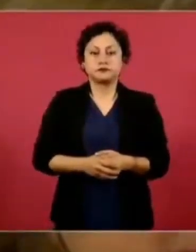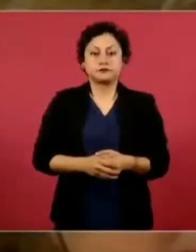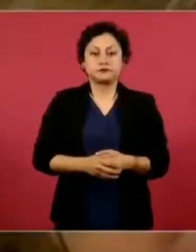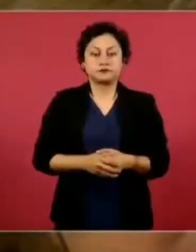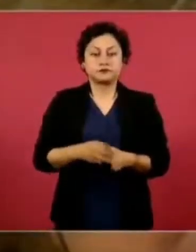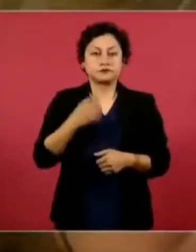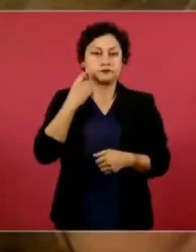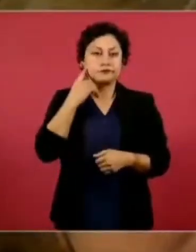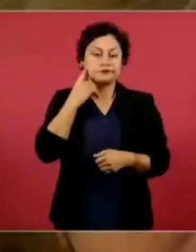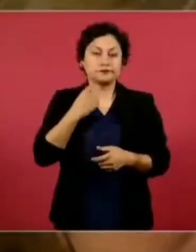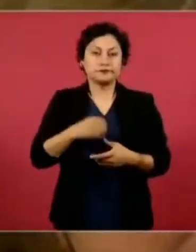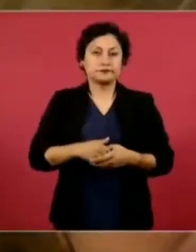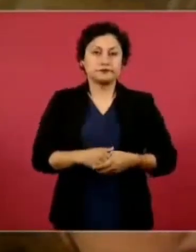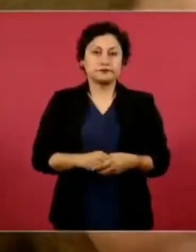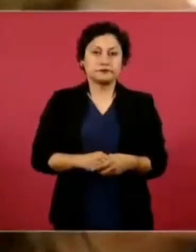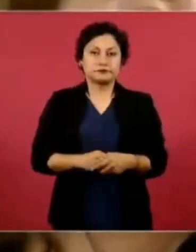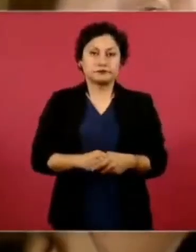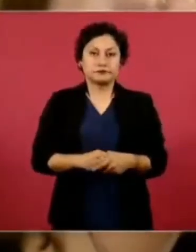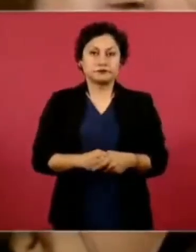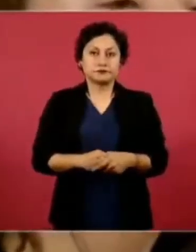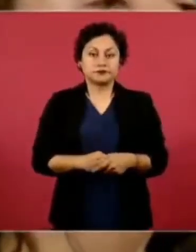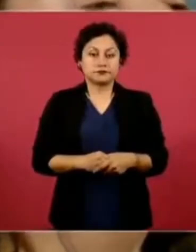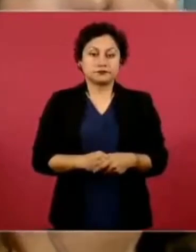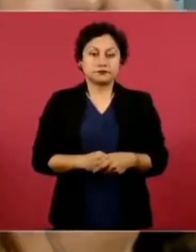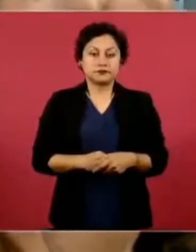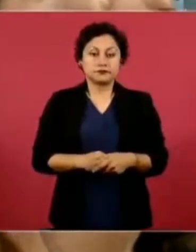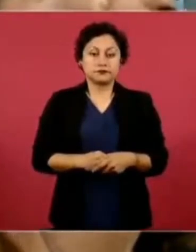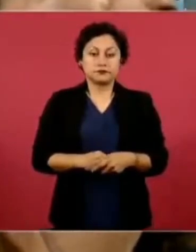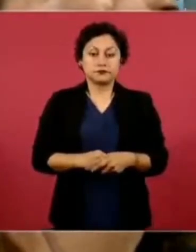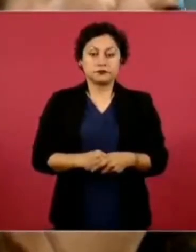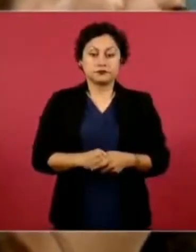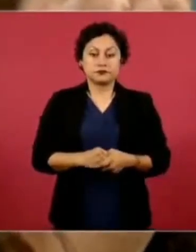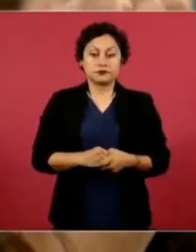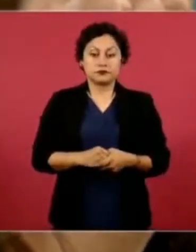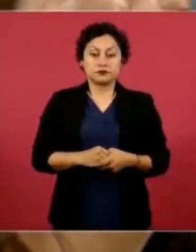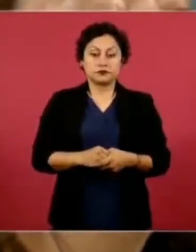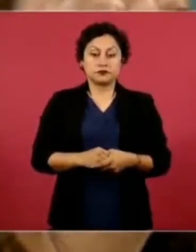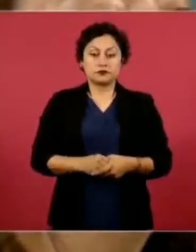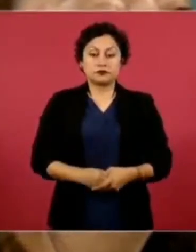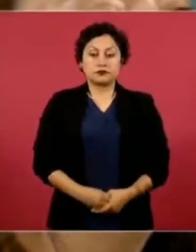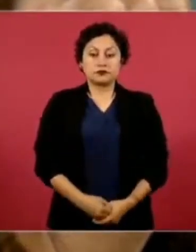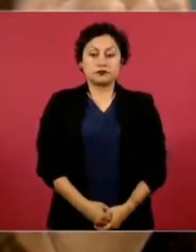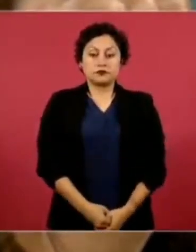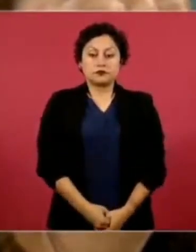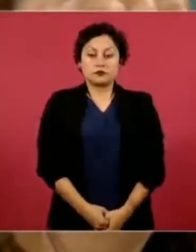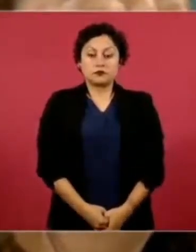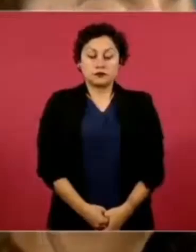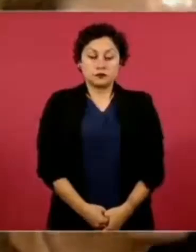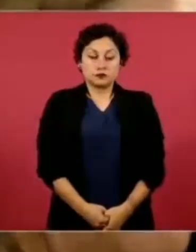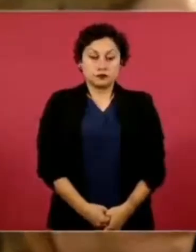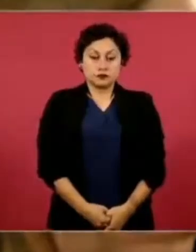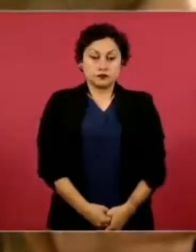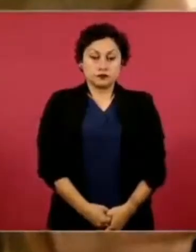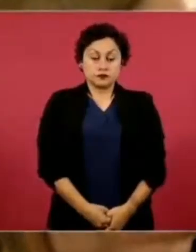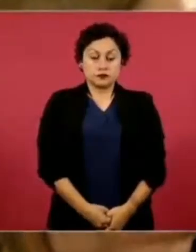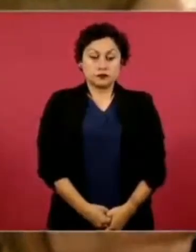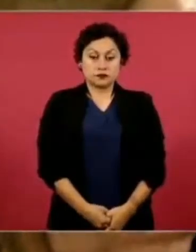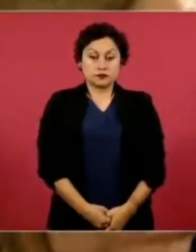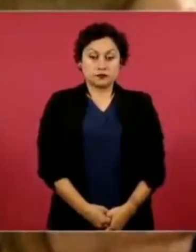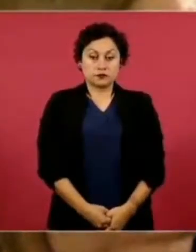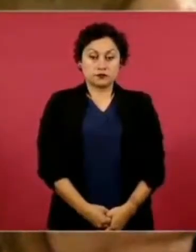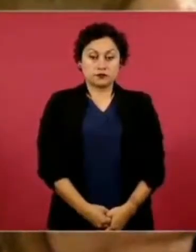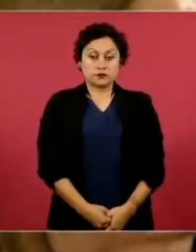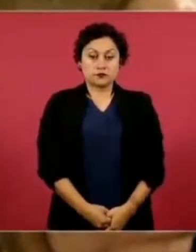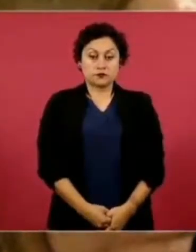de la dirección que se llevaron en el día 15 de julio, a las 36 acciones, en torno a esas acciones, ¿qué es lo que pasó?